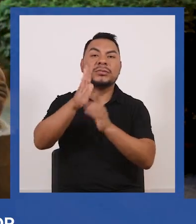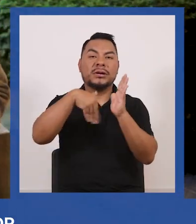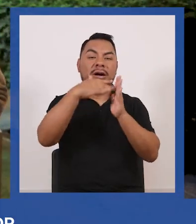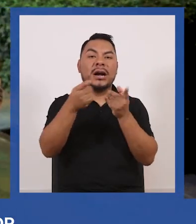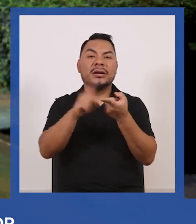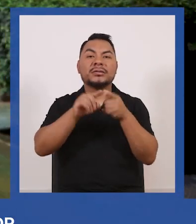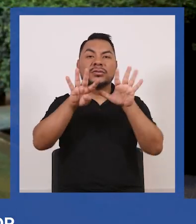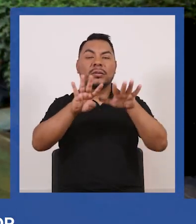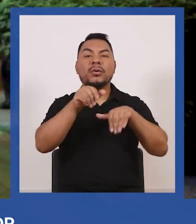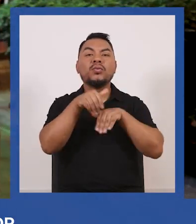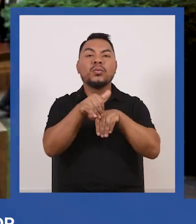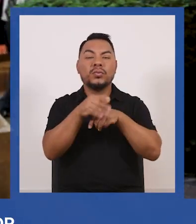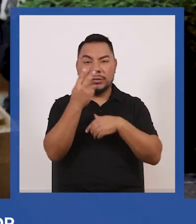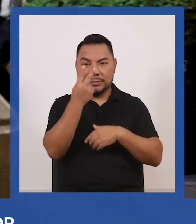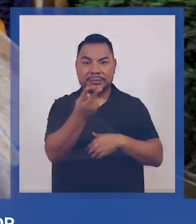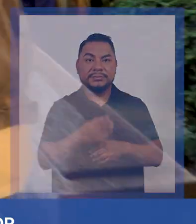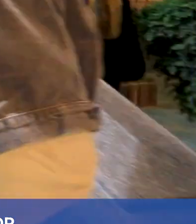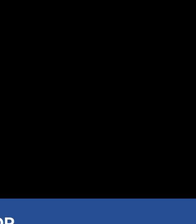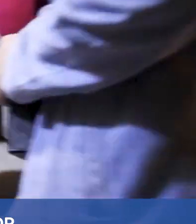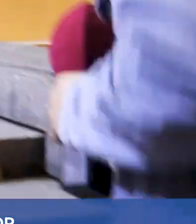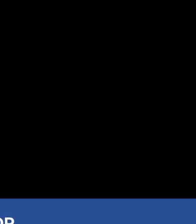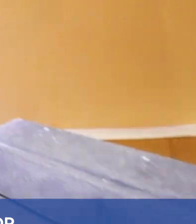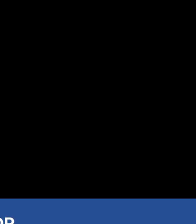va hasta el 9 de julio acompáñenos